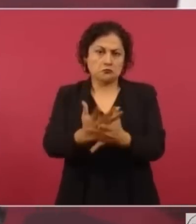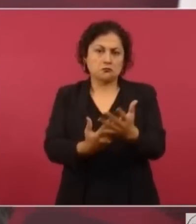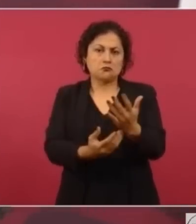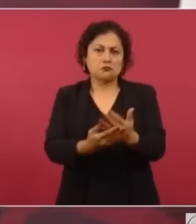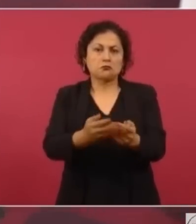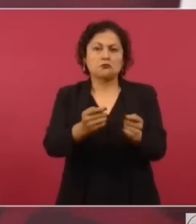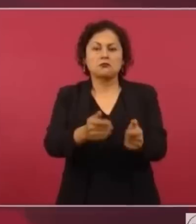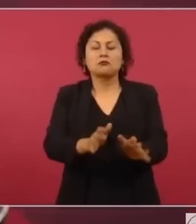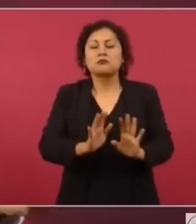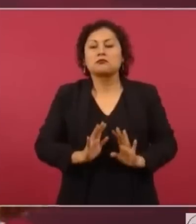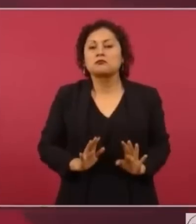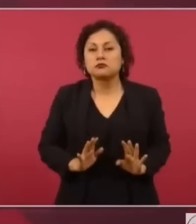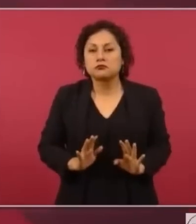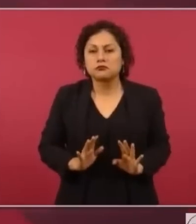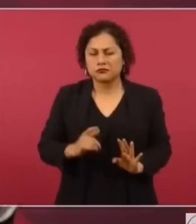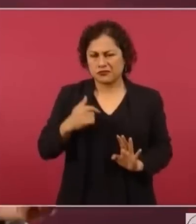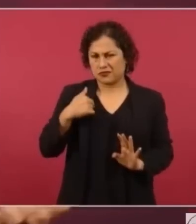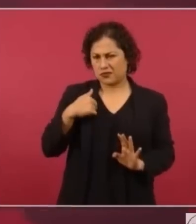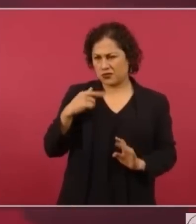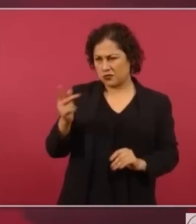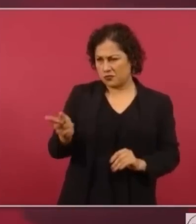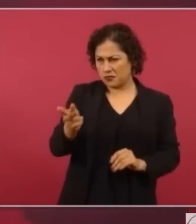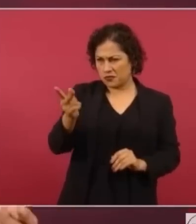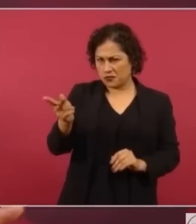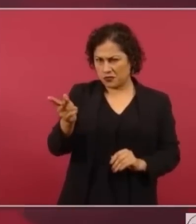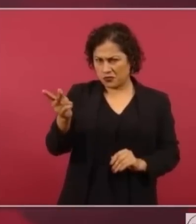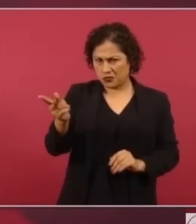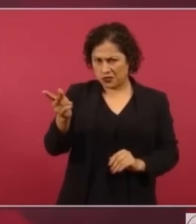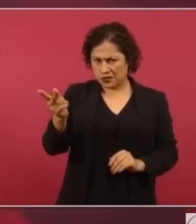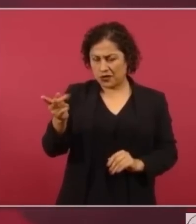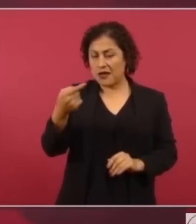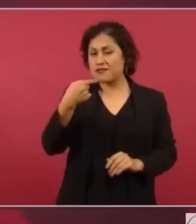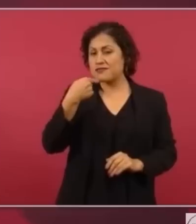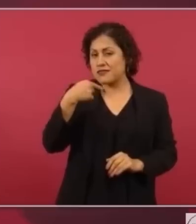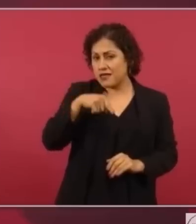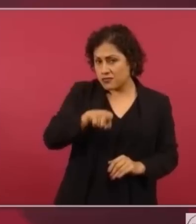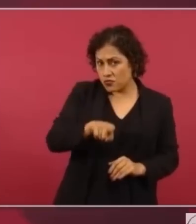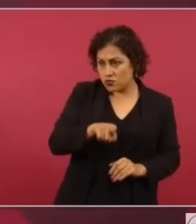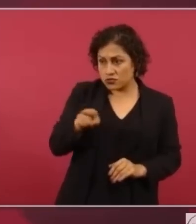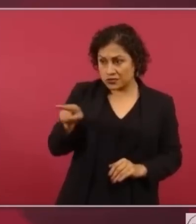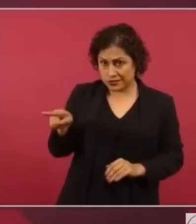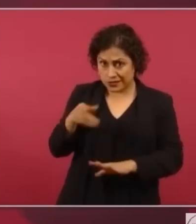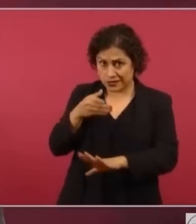Pregunté que si había denuncias y me dijeron que no.